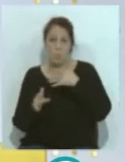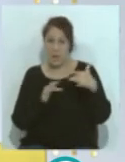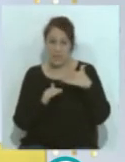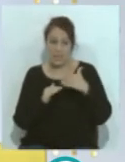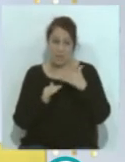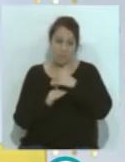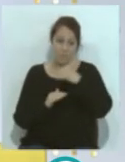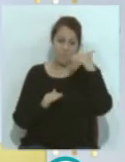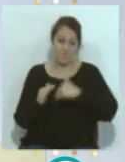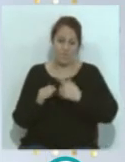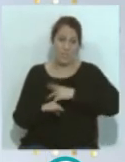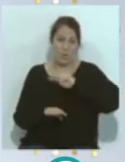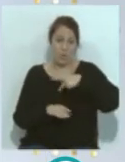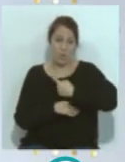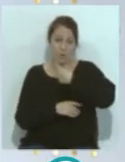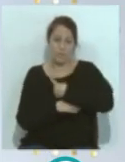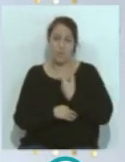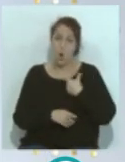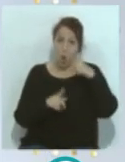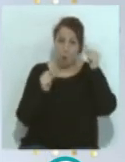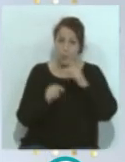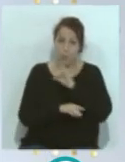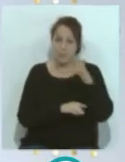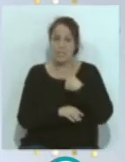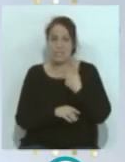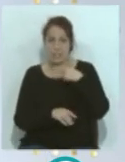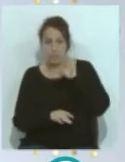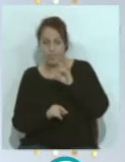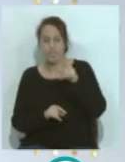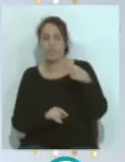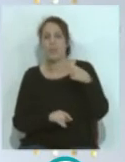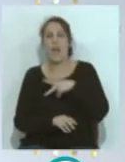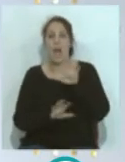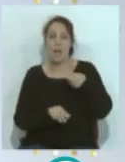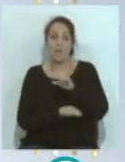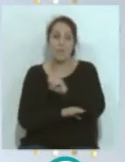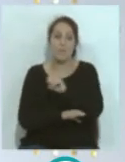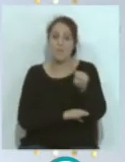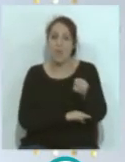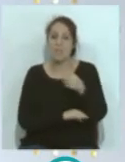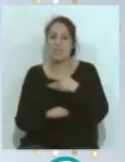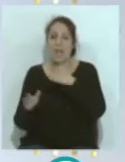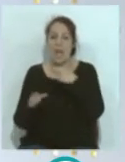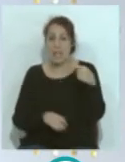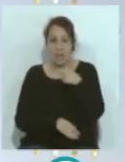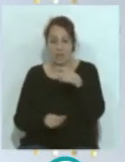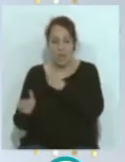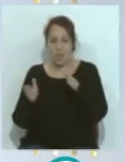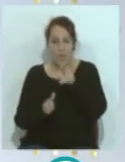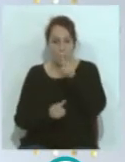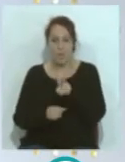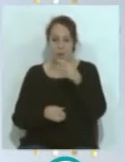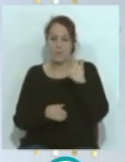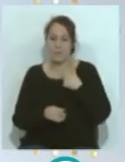gol Lucas Lobo, ¿no? Sí, se adelantó al Cádiz y el Getafe en la segunda parte sacó la artillería pesada y